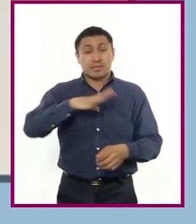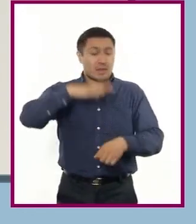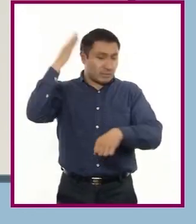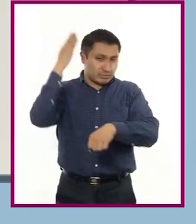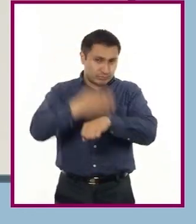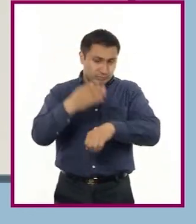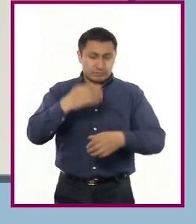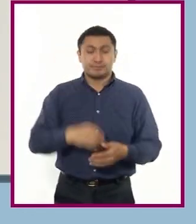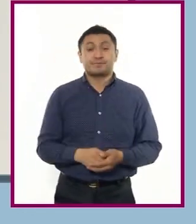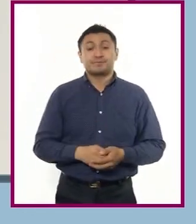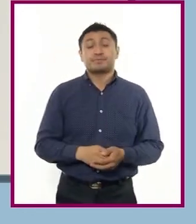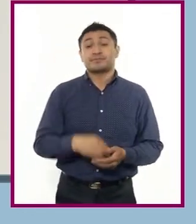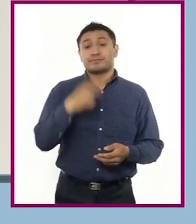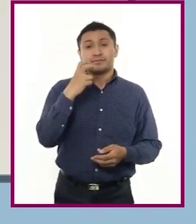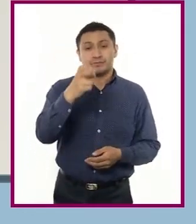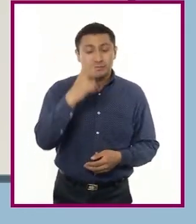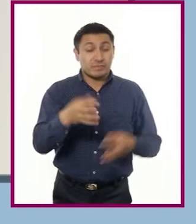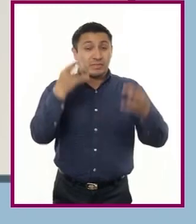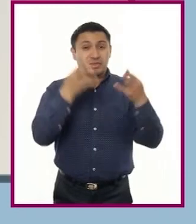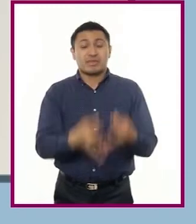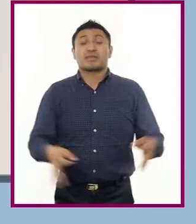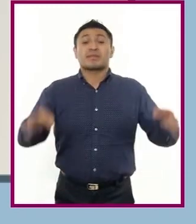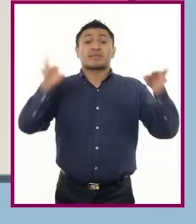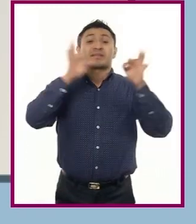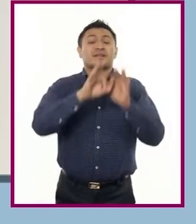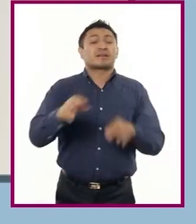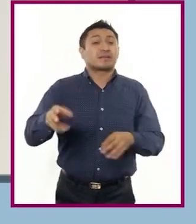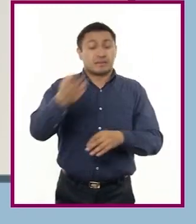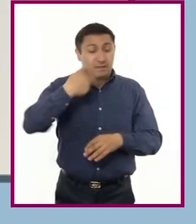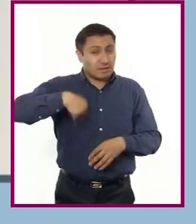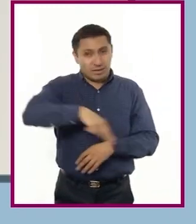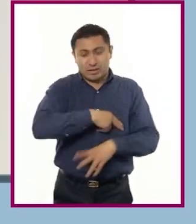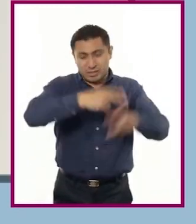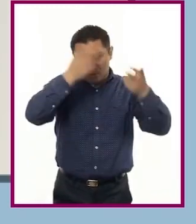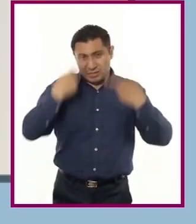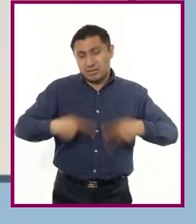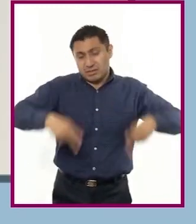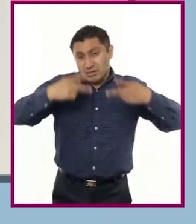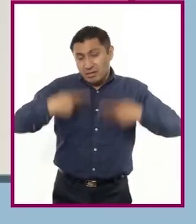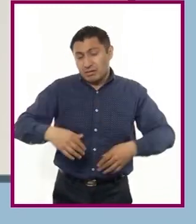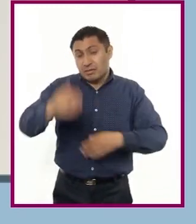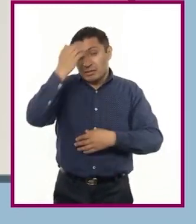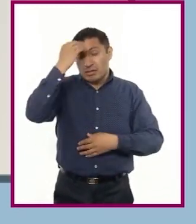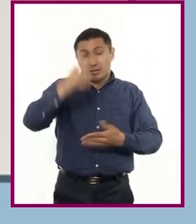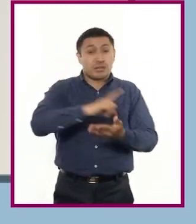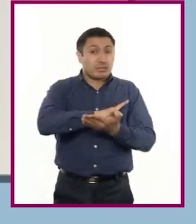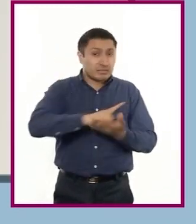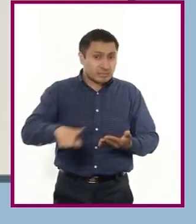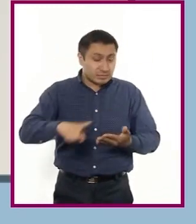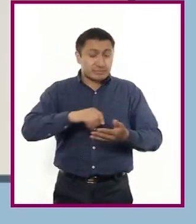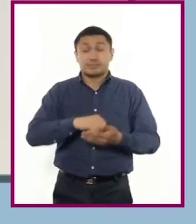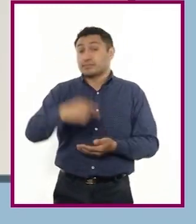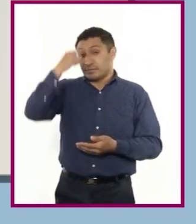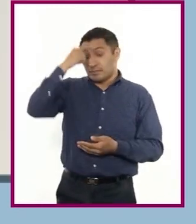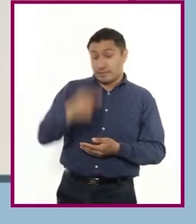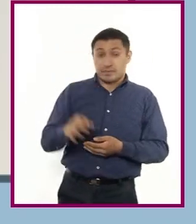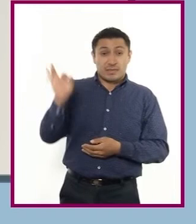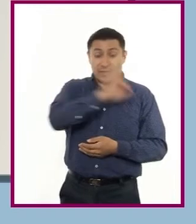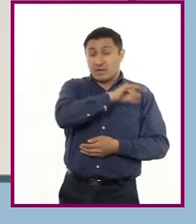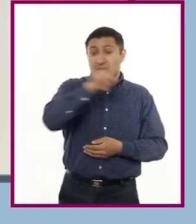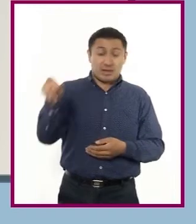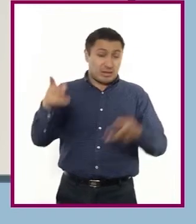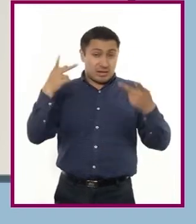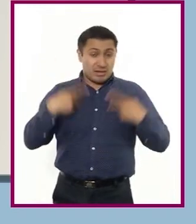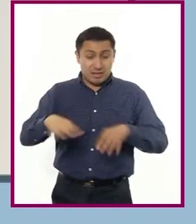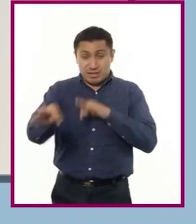sanción. Es por ello que es importante que nosotros, como ciudadanos, conozcamos nuestros derechos, para que cuando alguno de